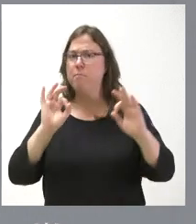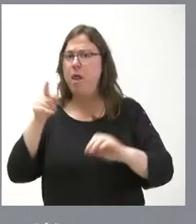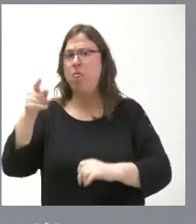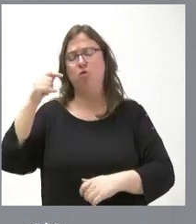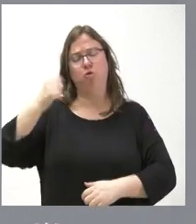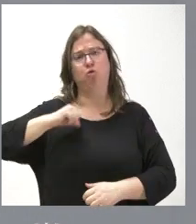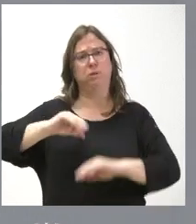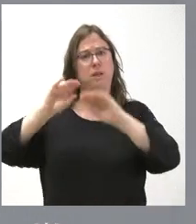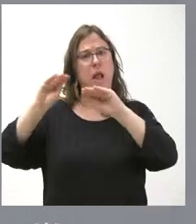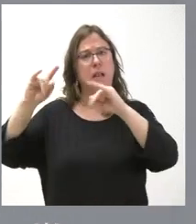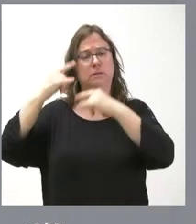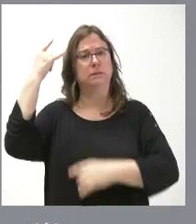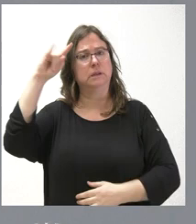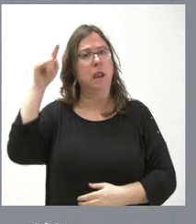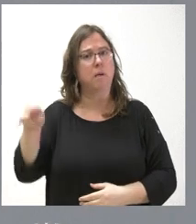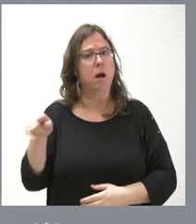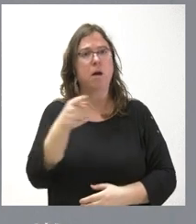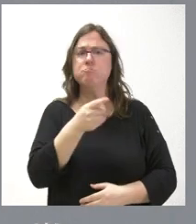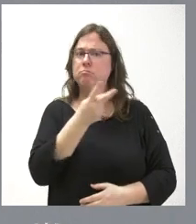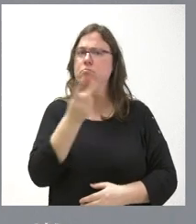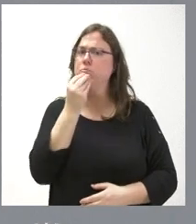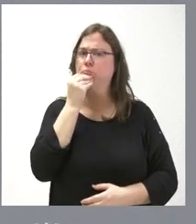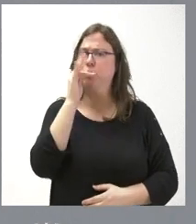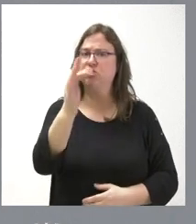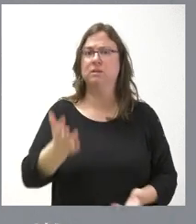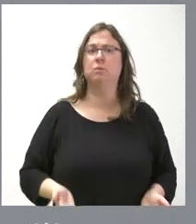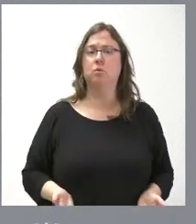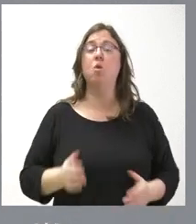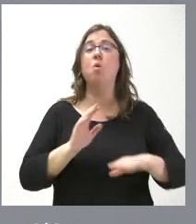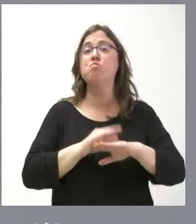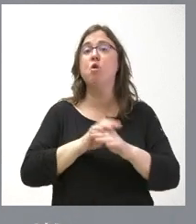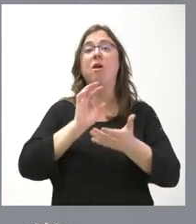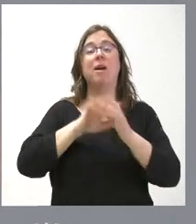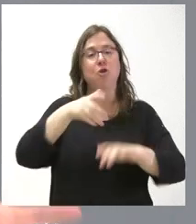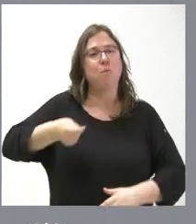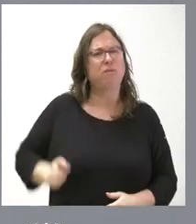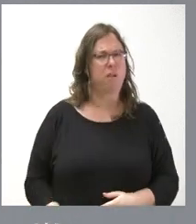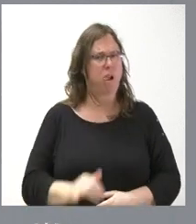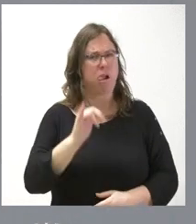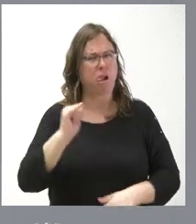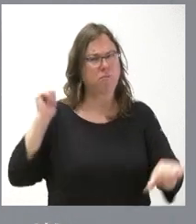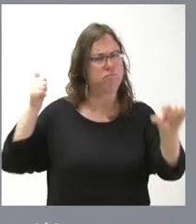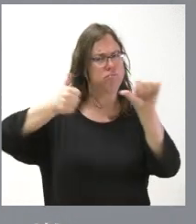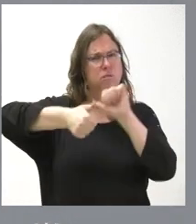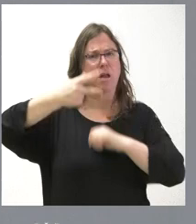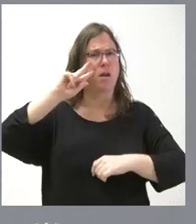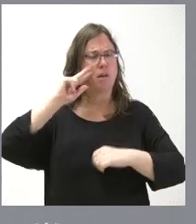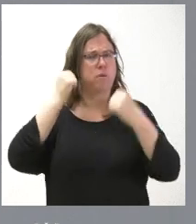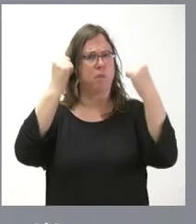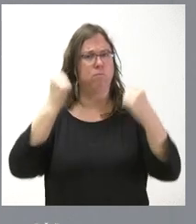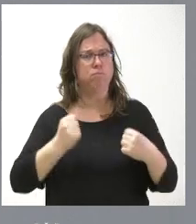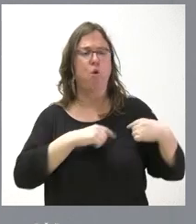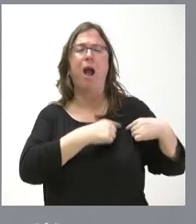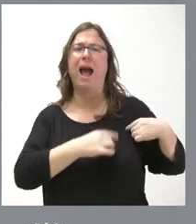del Hospital de Salamanca, creo que es positivo, porque Castilla y León tiene profesionales con mucha experiencia en el ámbito de la cardiología,